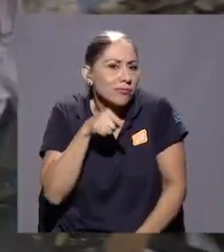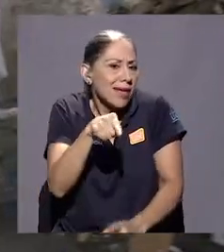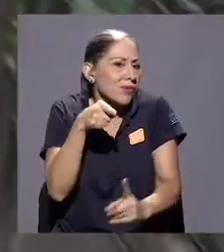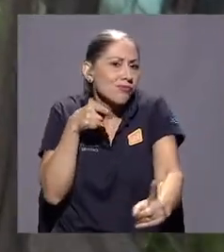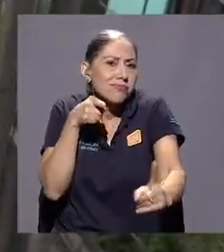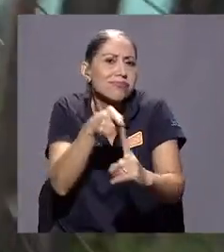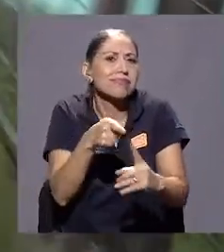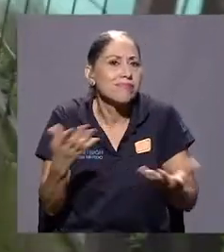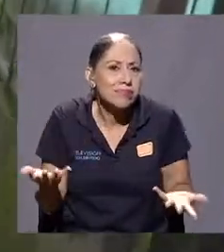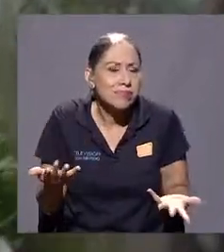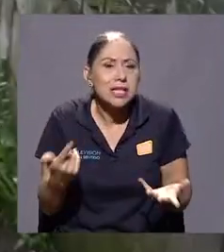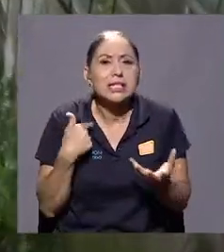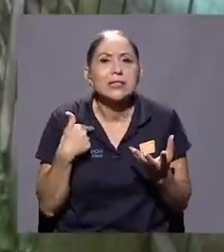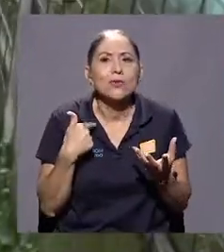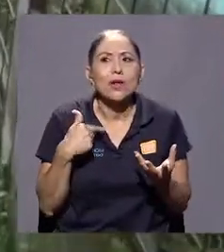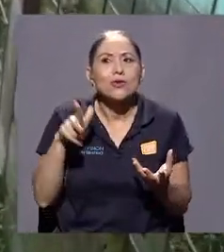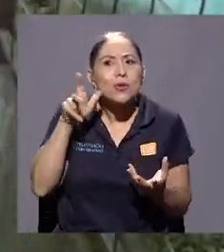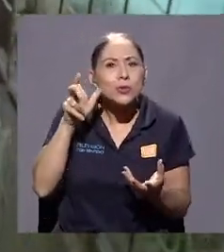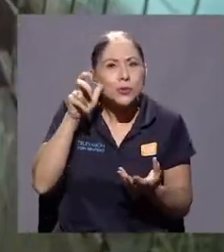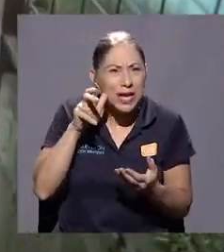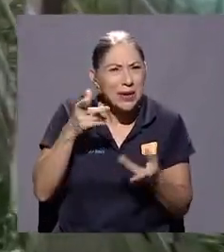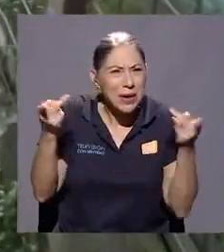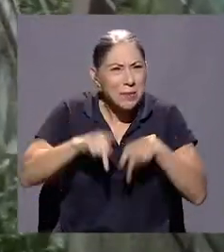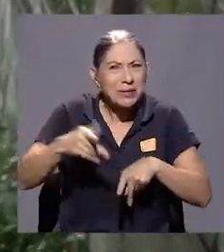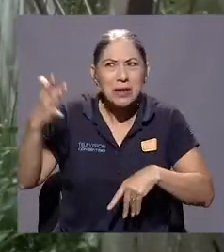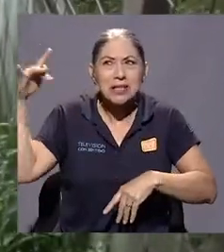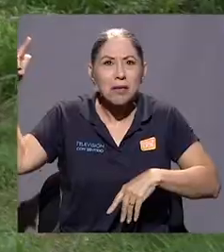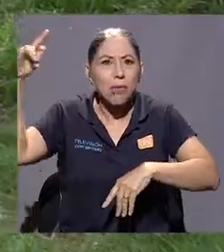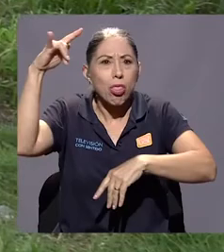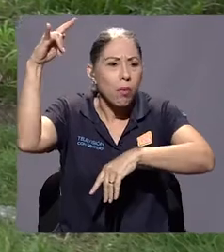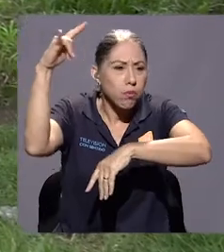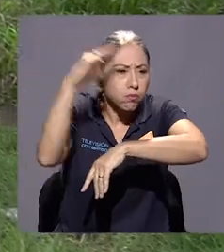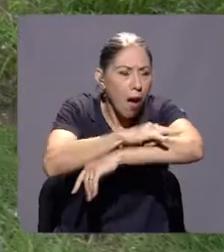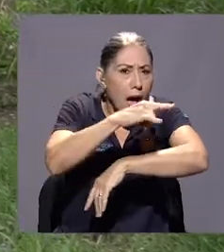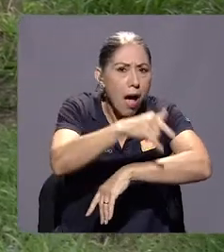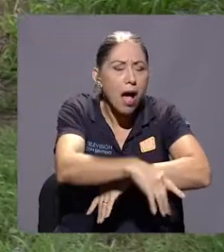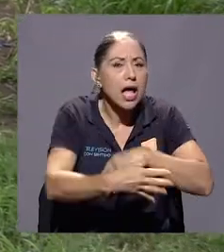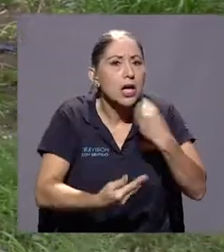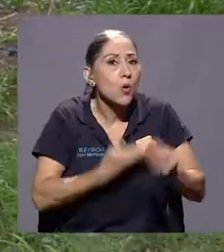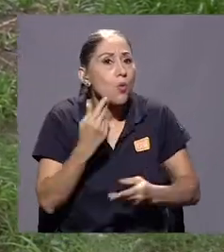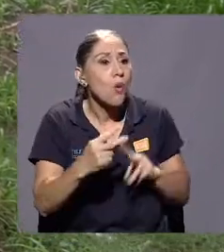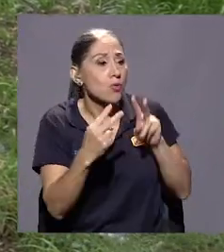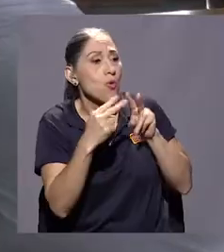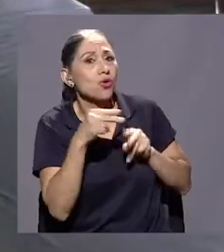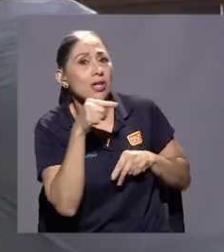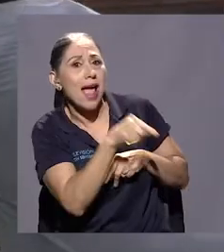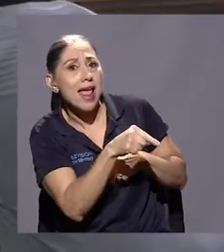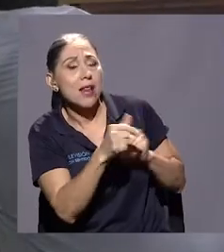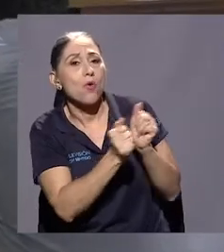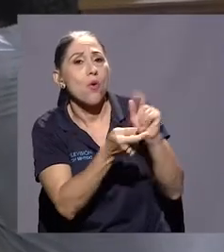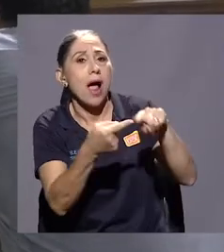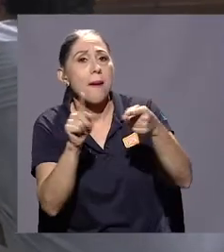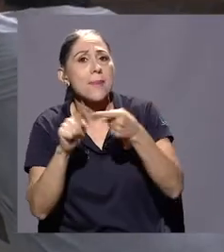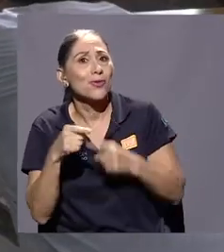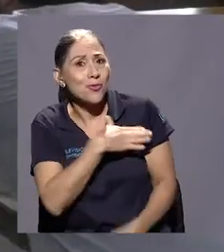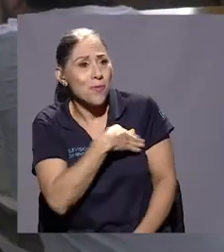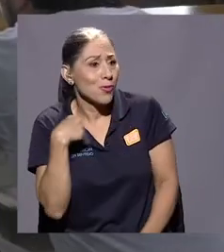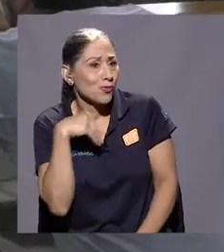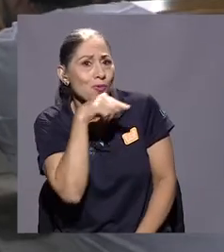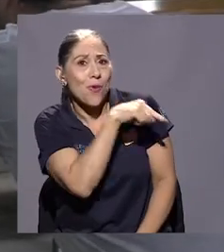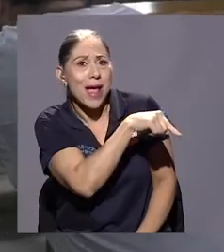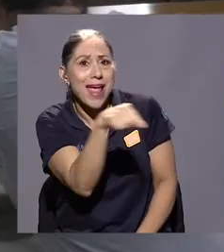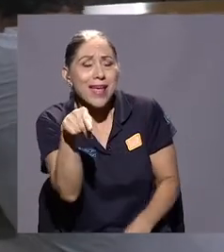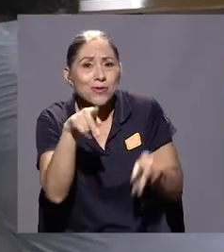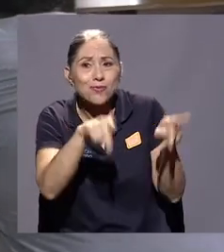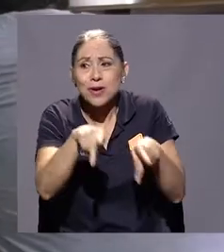esas ganas de, cuando escuché esta historia, la vio, cuando conocí a Lar y sus amigos, me gustaron los personajes, me gustaron ellos, me gustó el